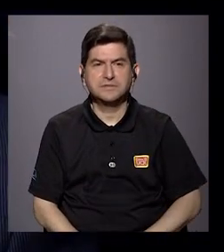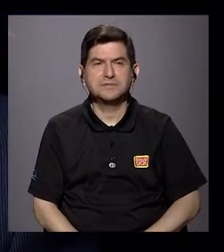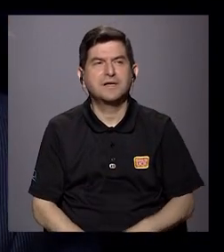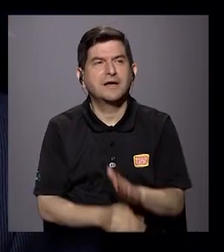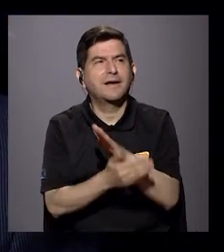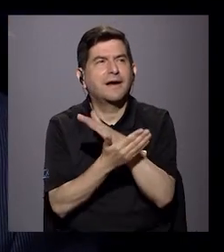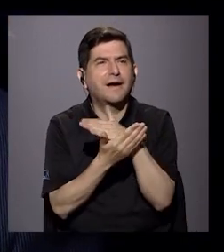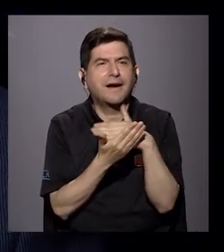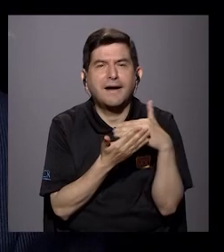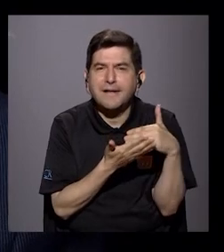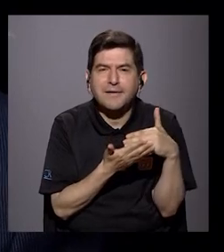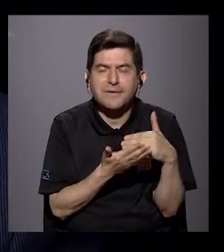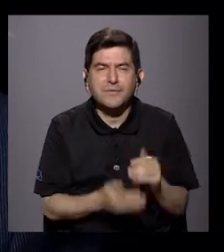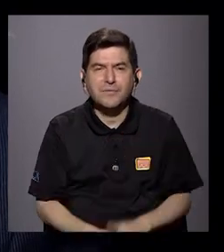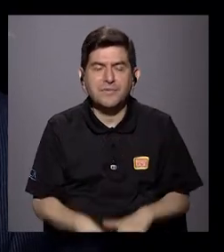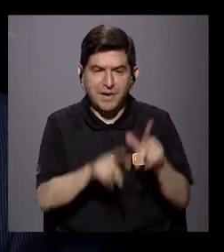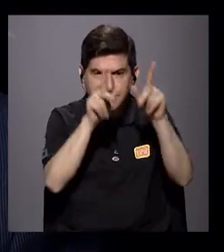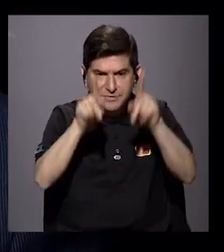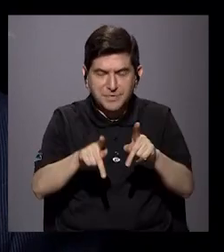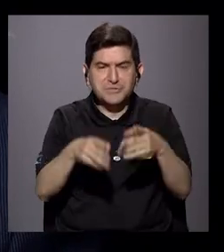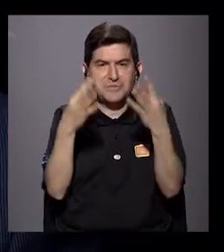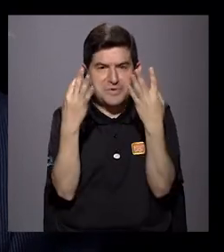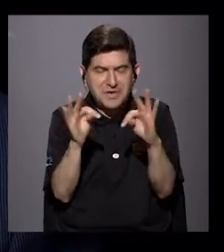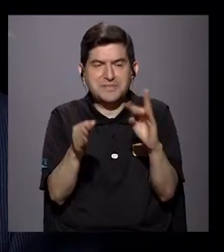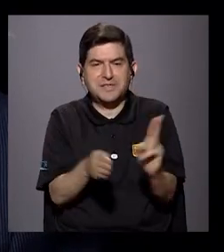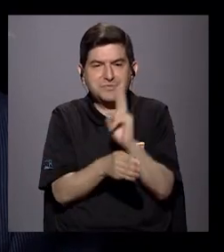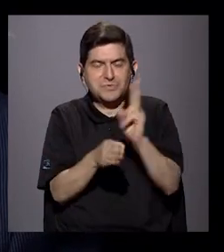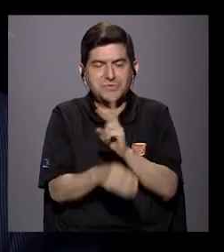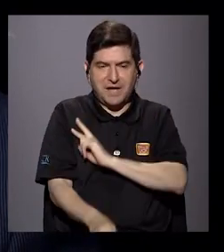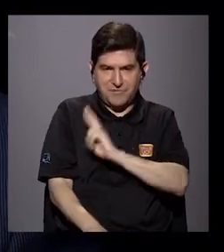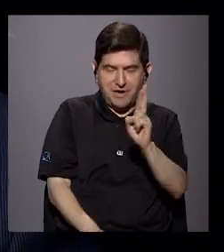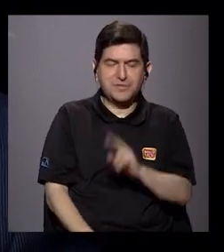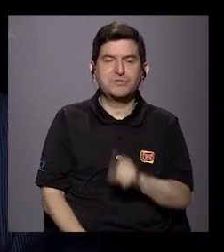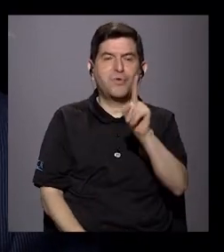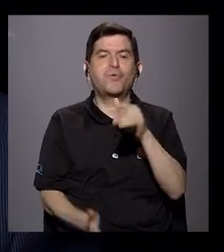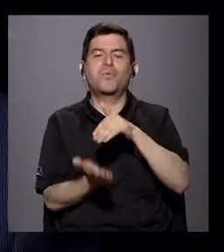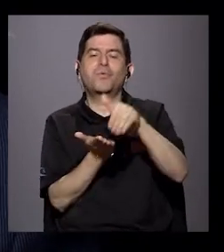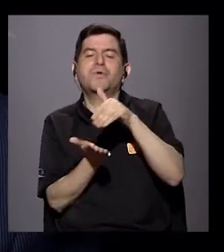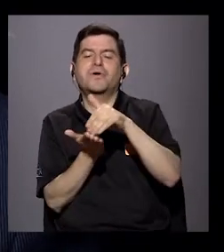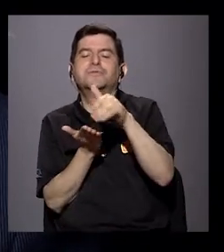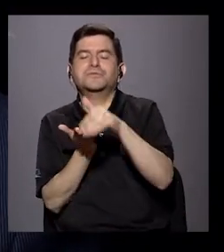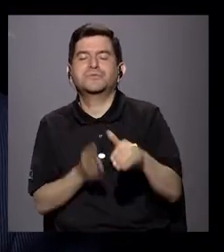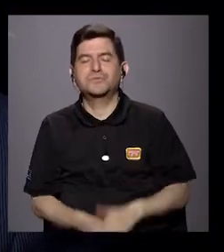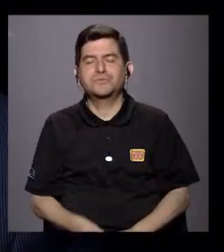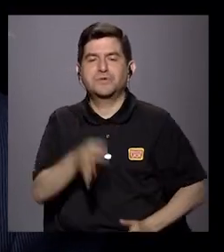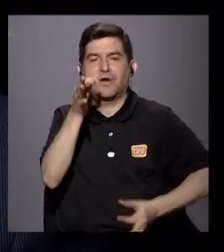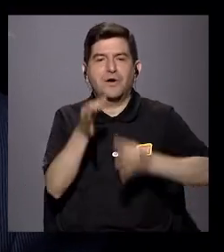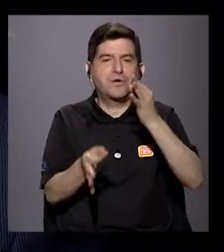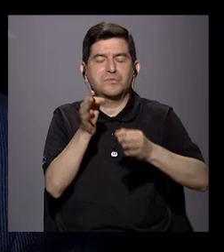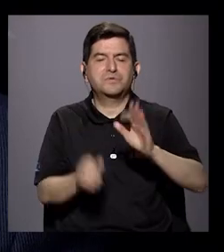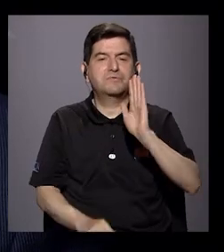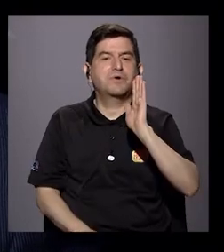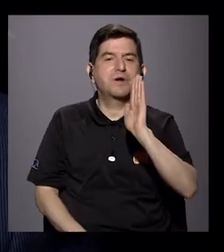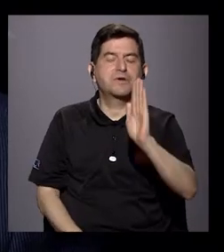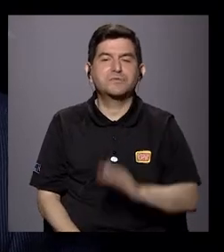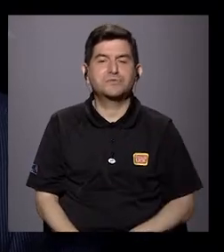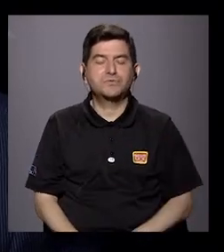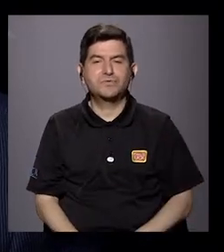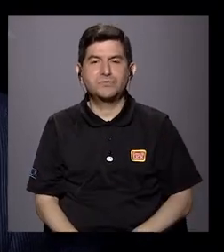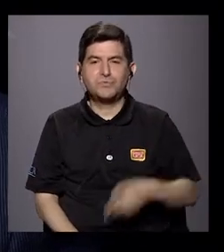hay algunas personas que han tratado de utilizar la religión como excusa para justificar su